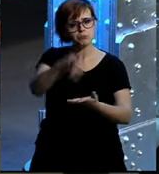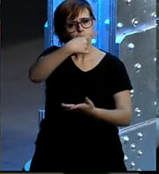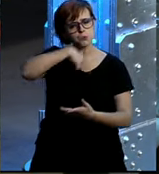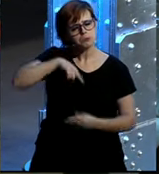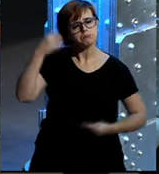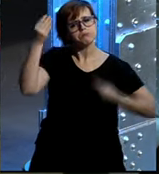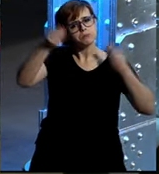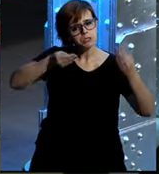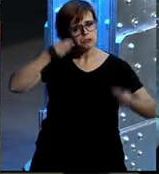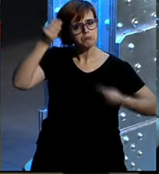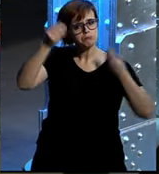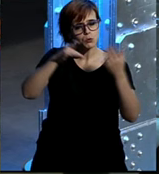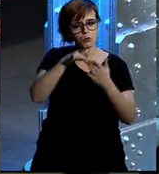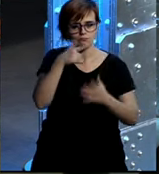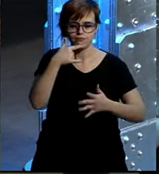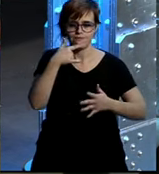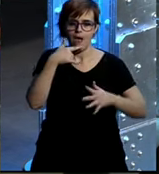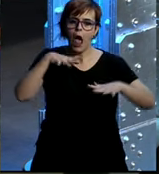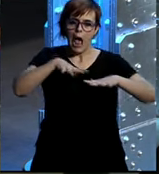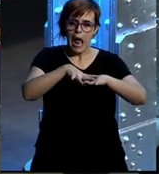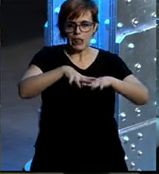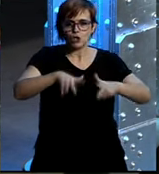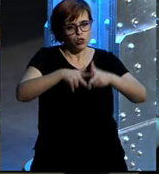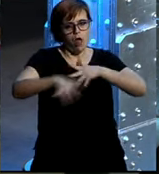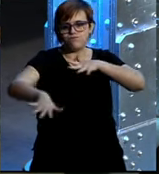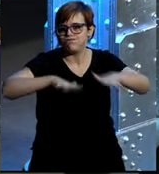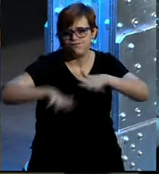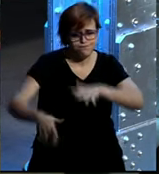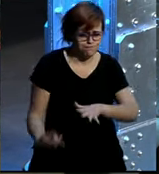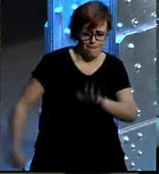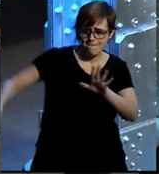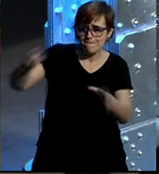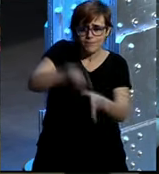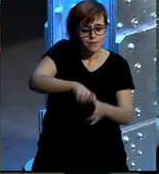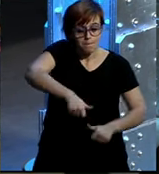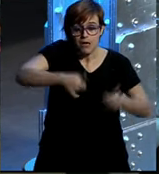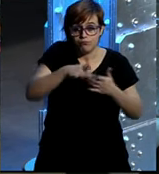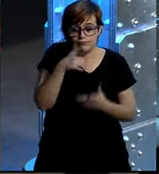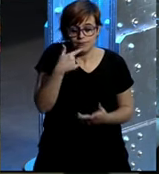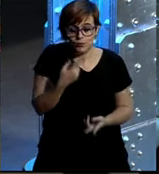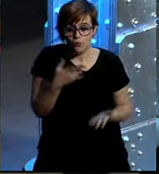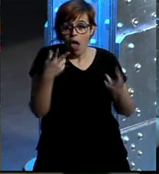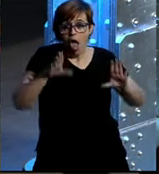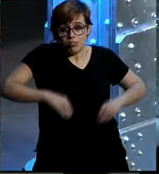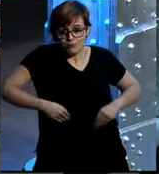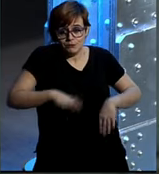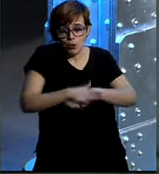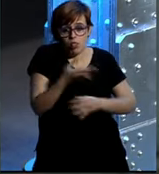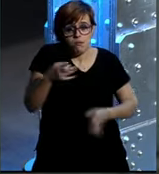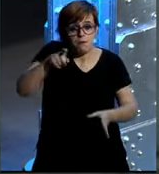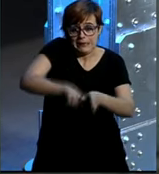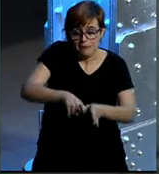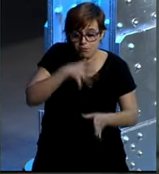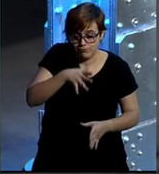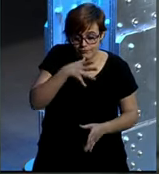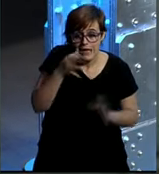empezar a ser mucho más activos en las redes sociales. Y empezamos a ser mucho más activos porque no nos quedaba otro remedio para ser muy honestos con vosotros, ¿no? Es